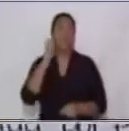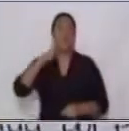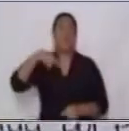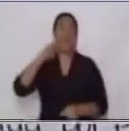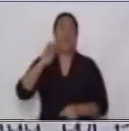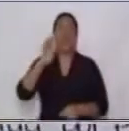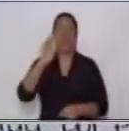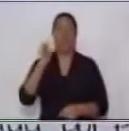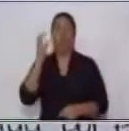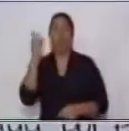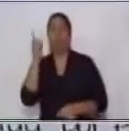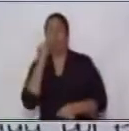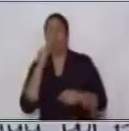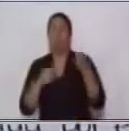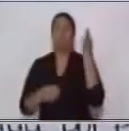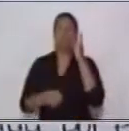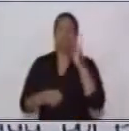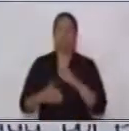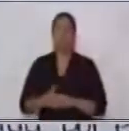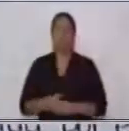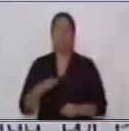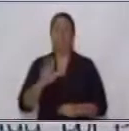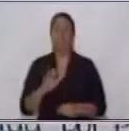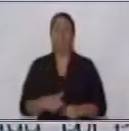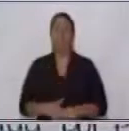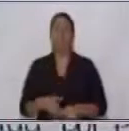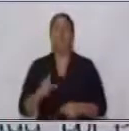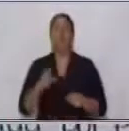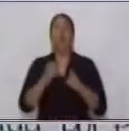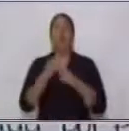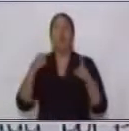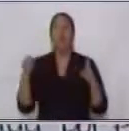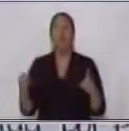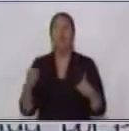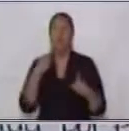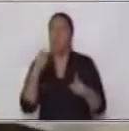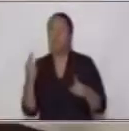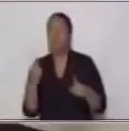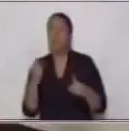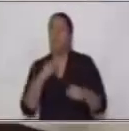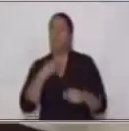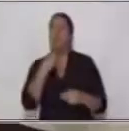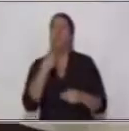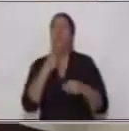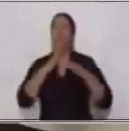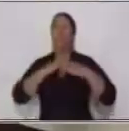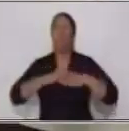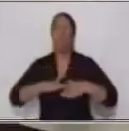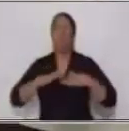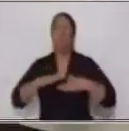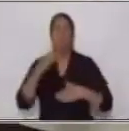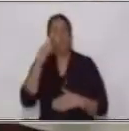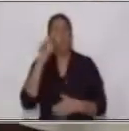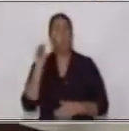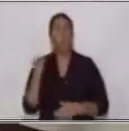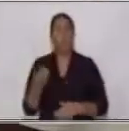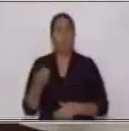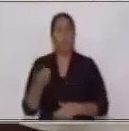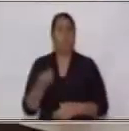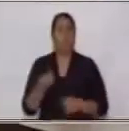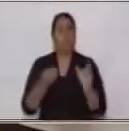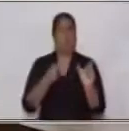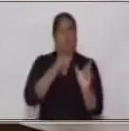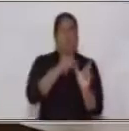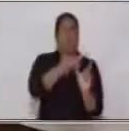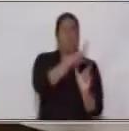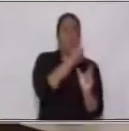a decir que es una oración que está en voz pasiva ¿por qué? Porque el sujeto no es quien